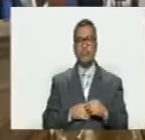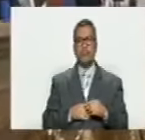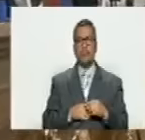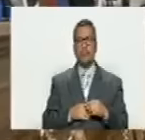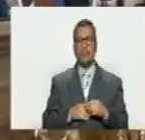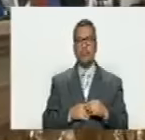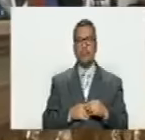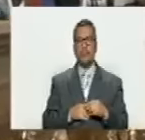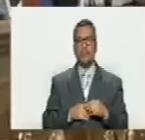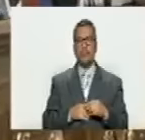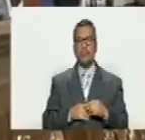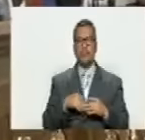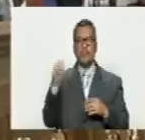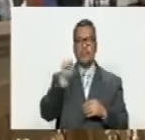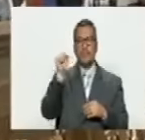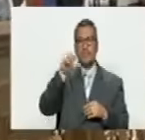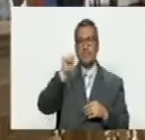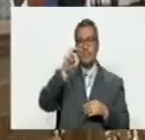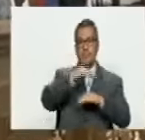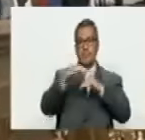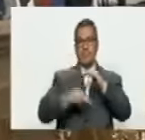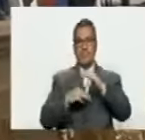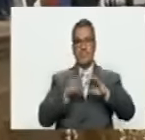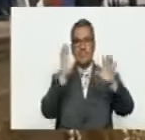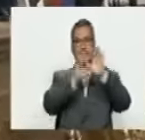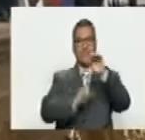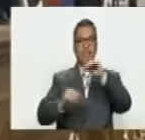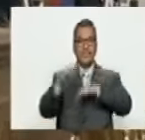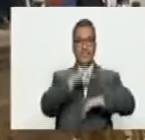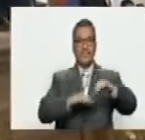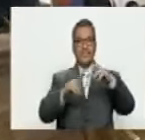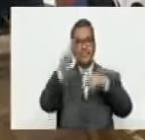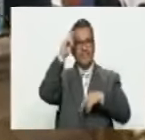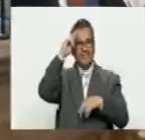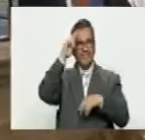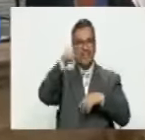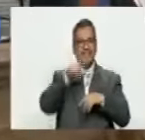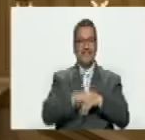mire y samuel también es vicepresidente de naciones unidas para que nos vayamos respetando